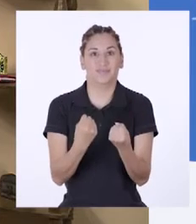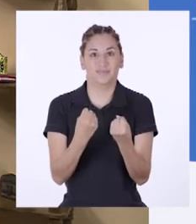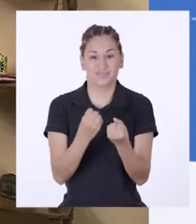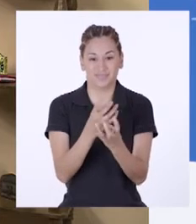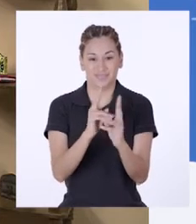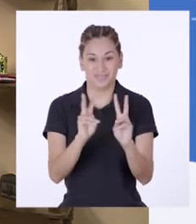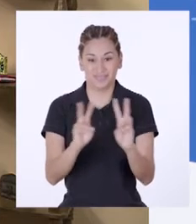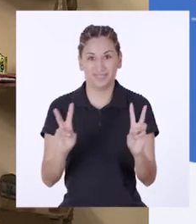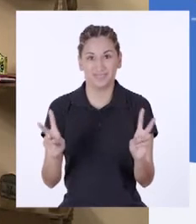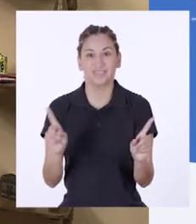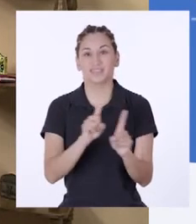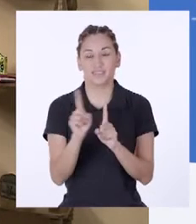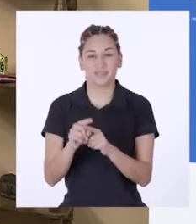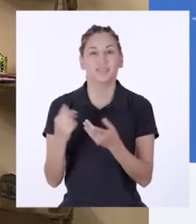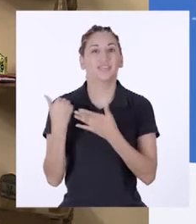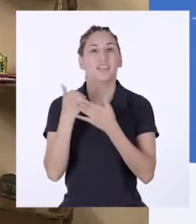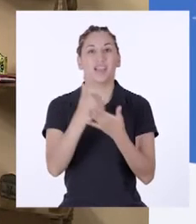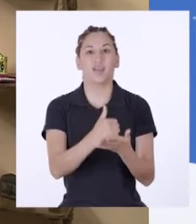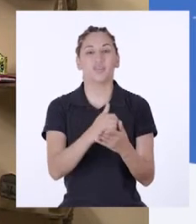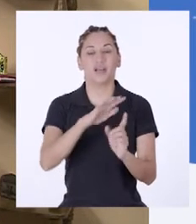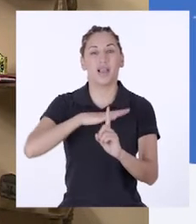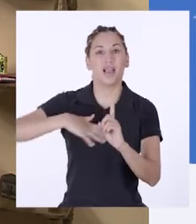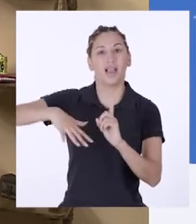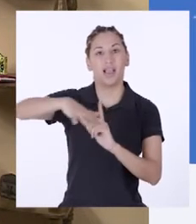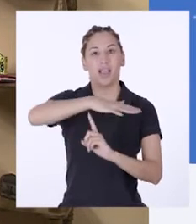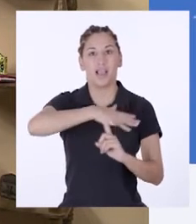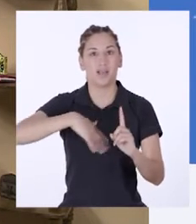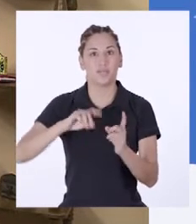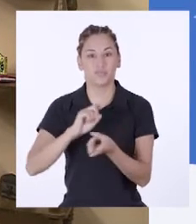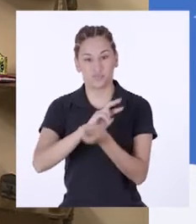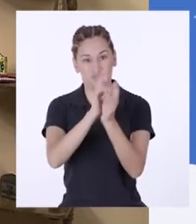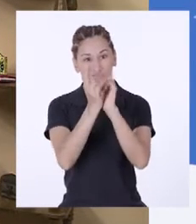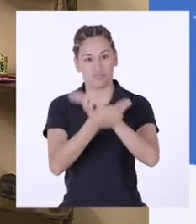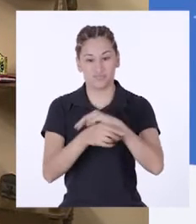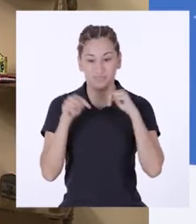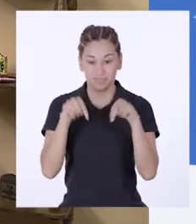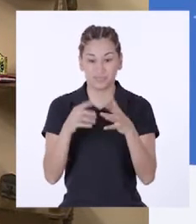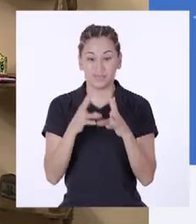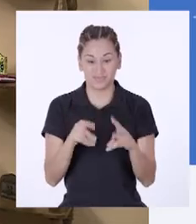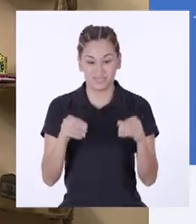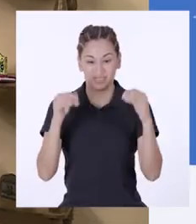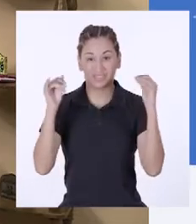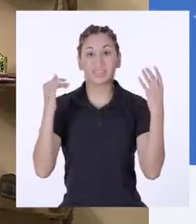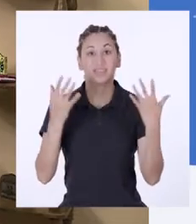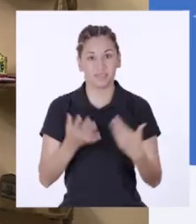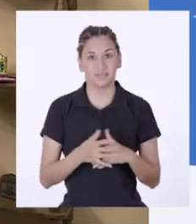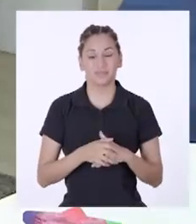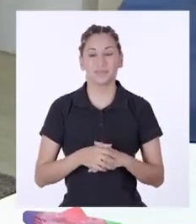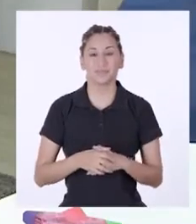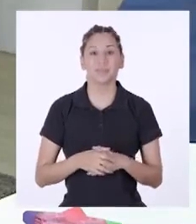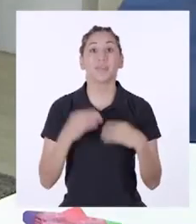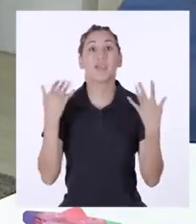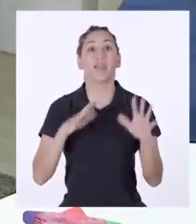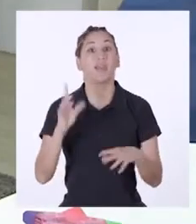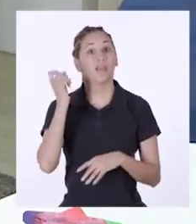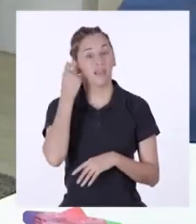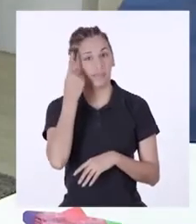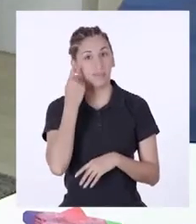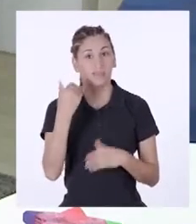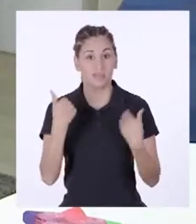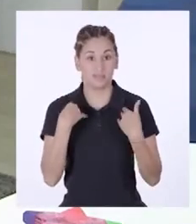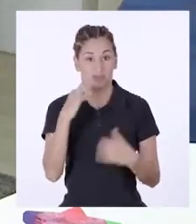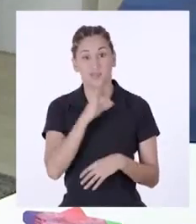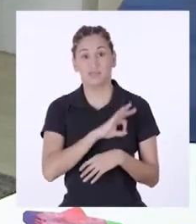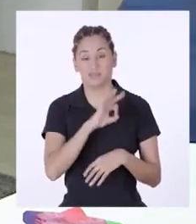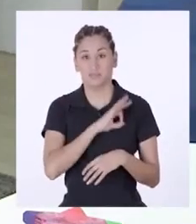estamos contribuyendo al cuidado del ambiente al reutilizar estos residuos orgánicos. Ya veo, hay